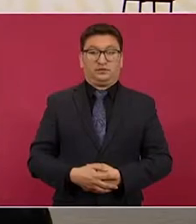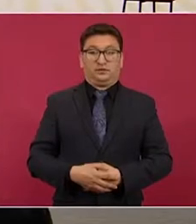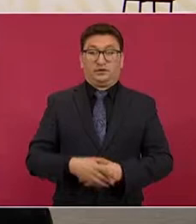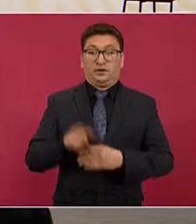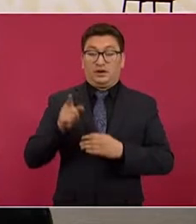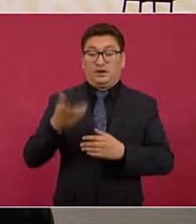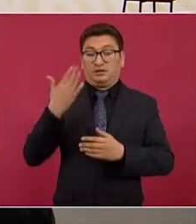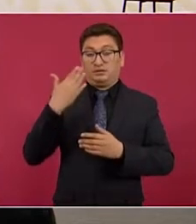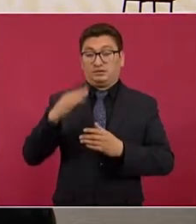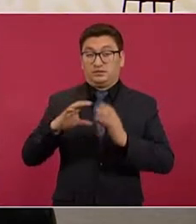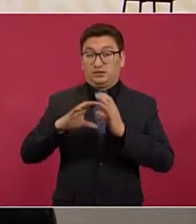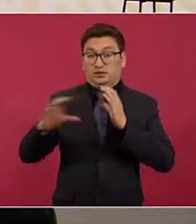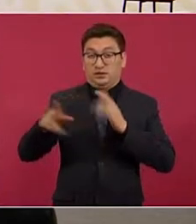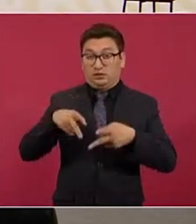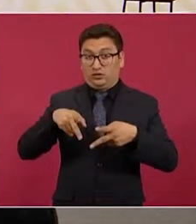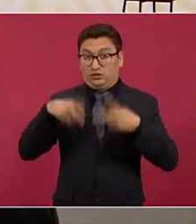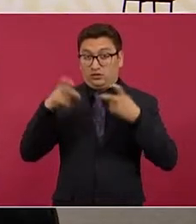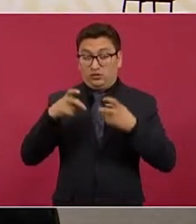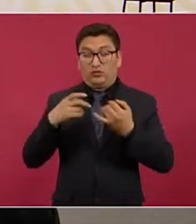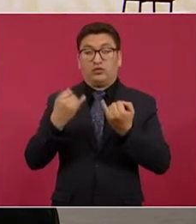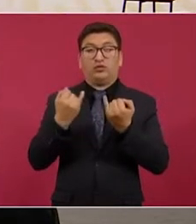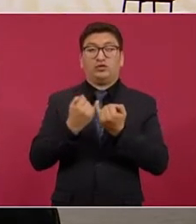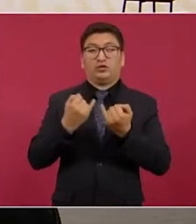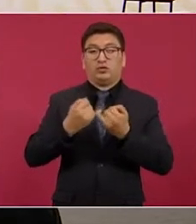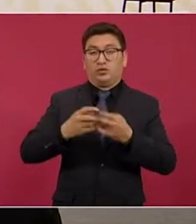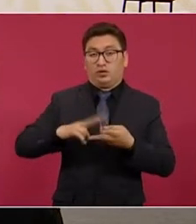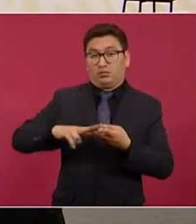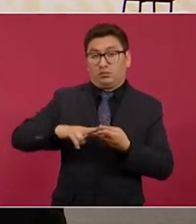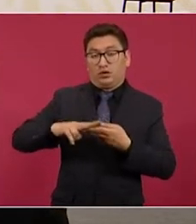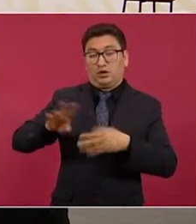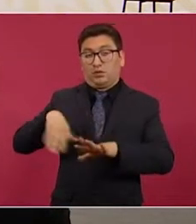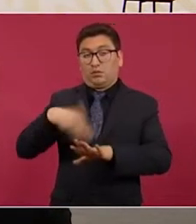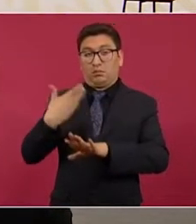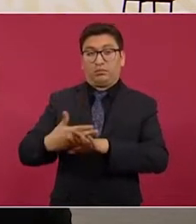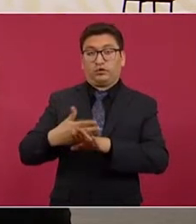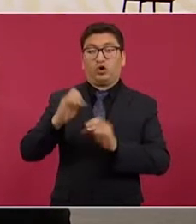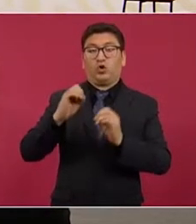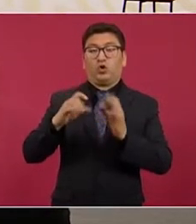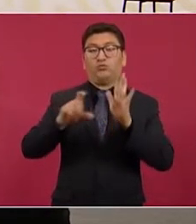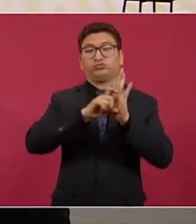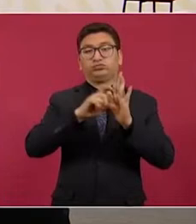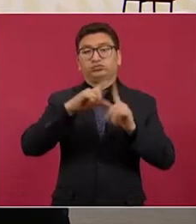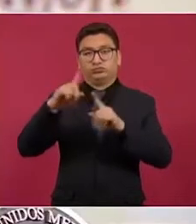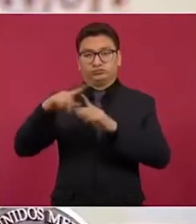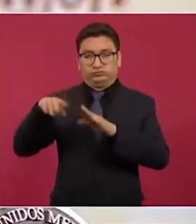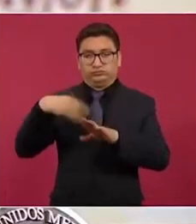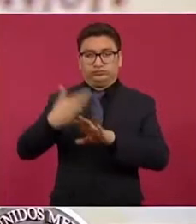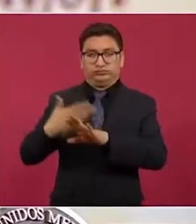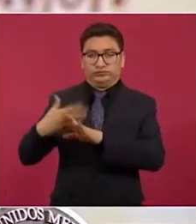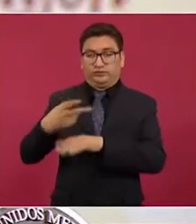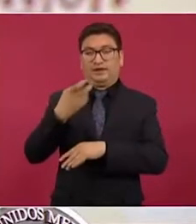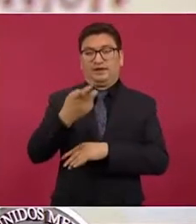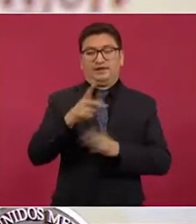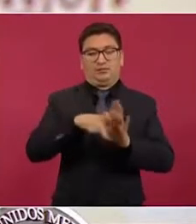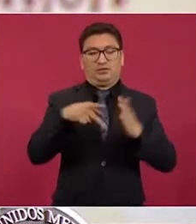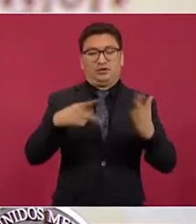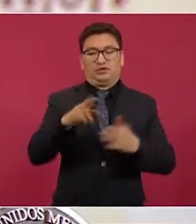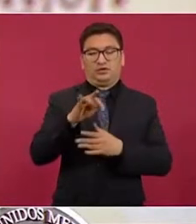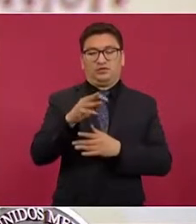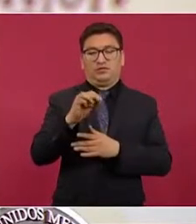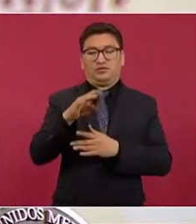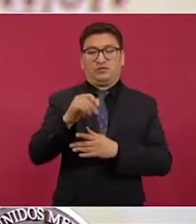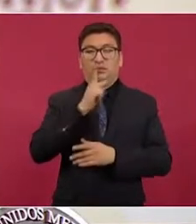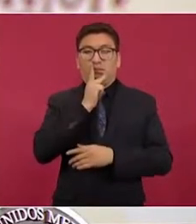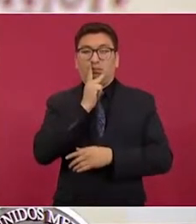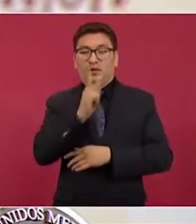del tren hasta vandalización de las vías y las señales. Reforma utiliza la palabra